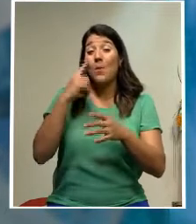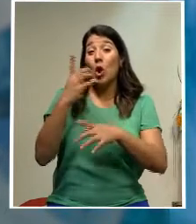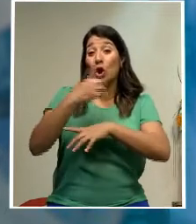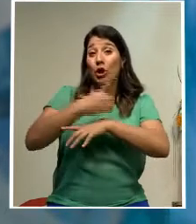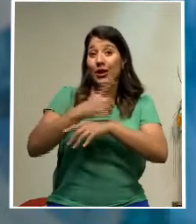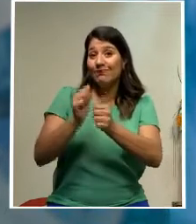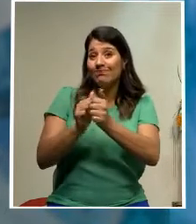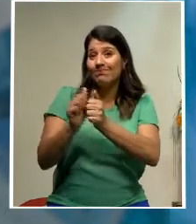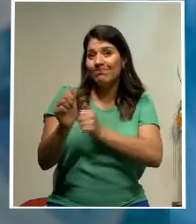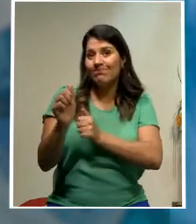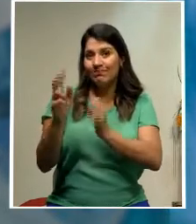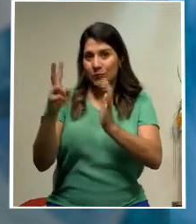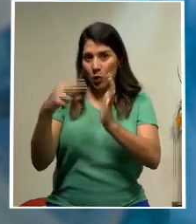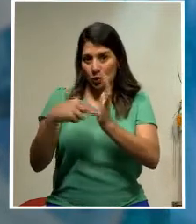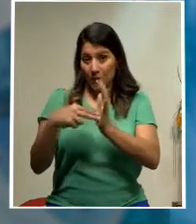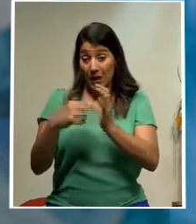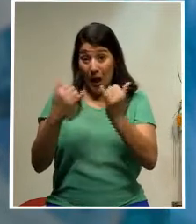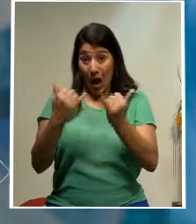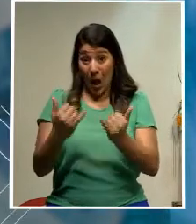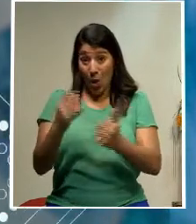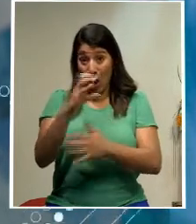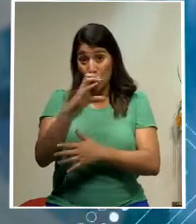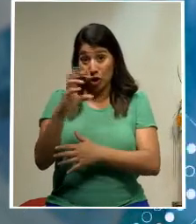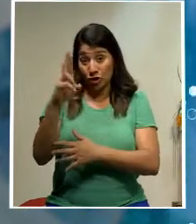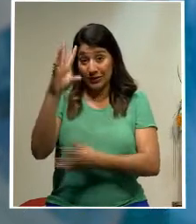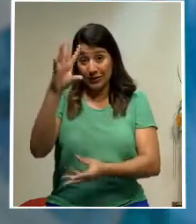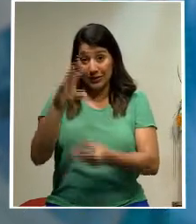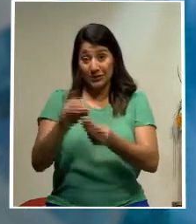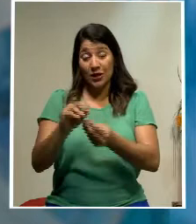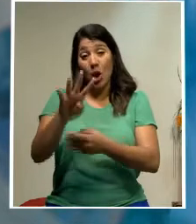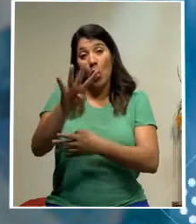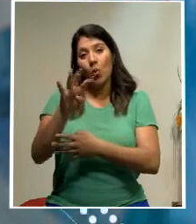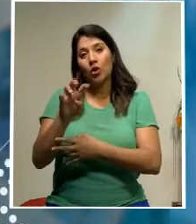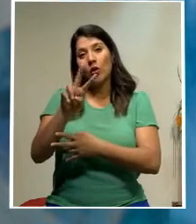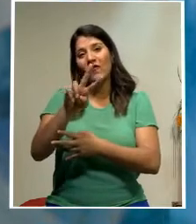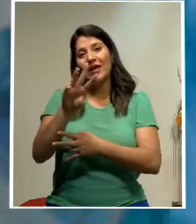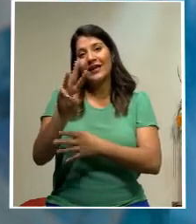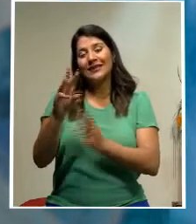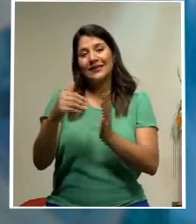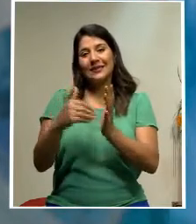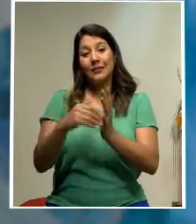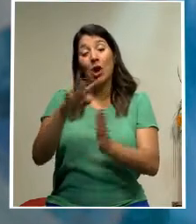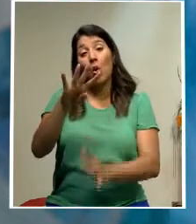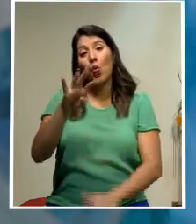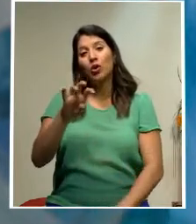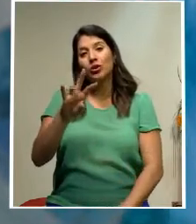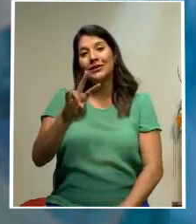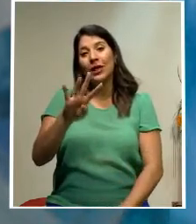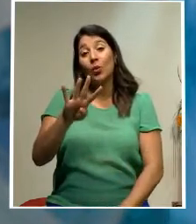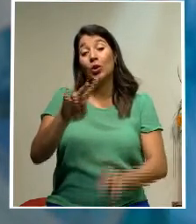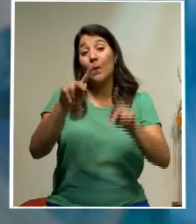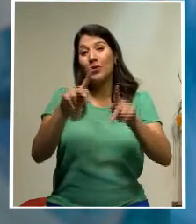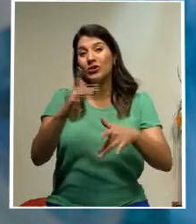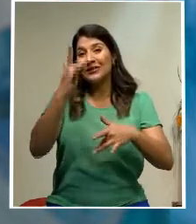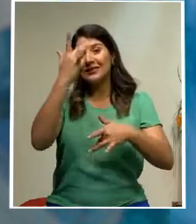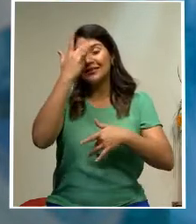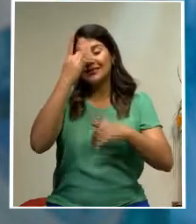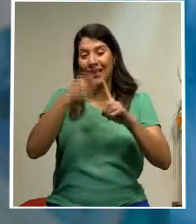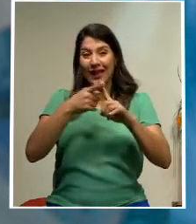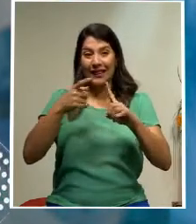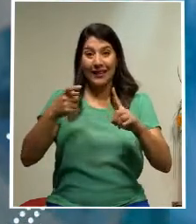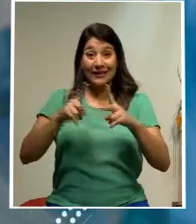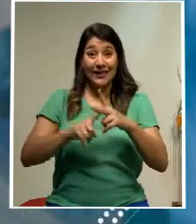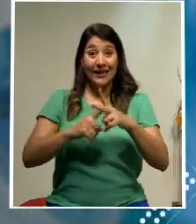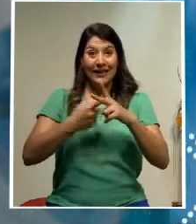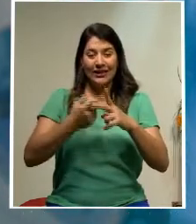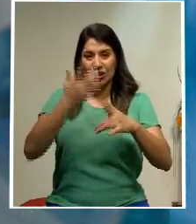total, el país llega hoy a 426.474 casos desde que se inició la